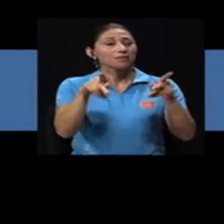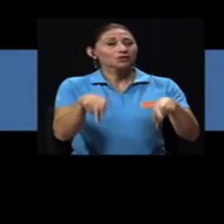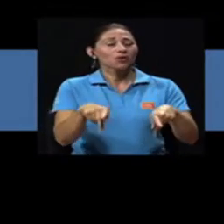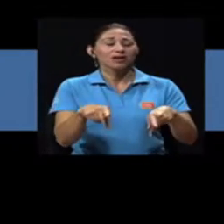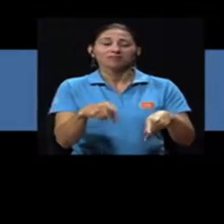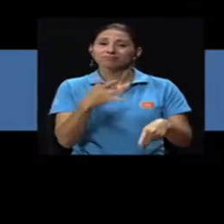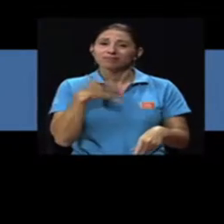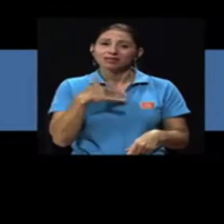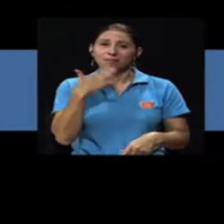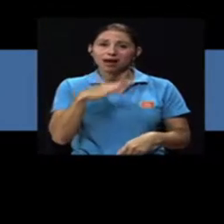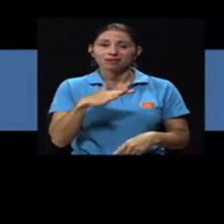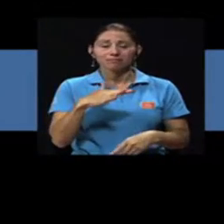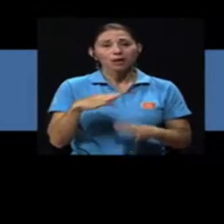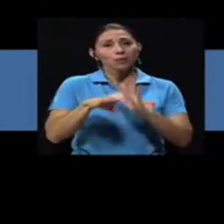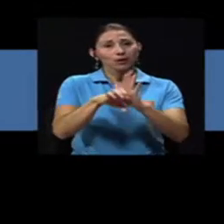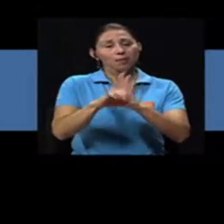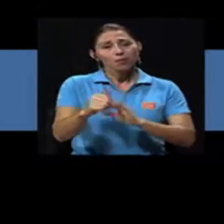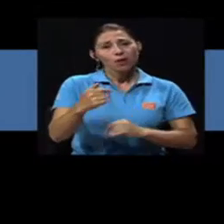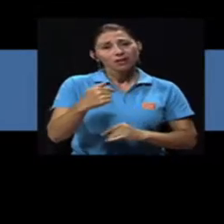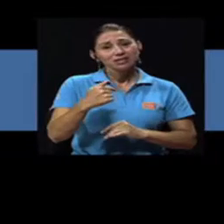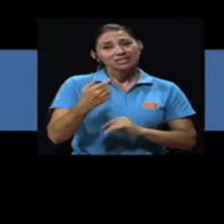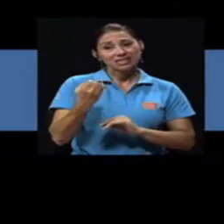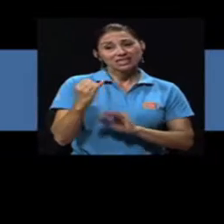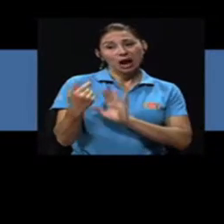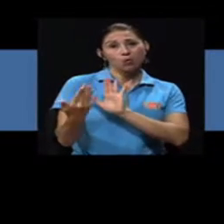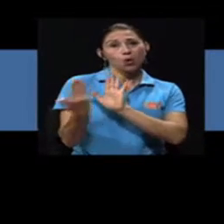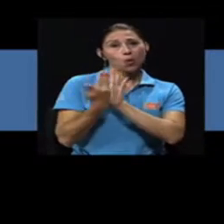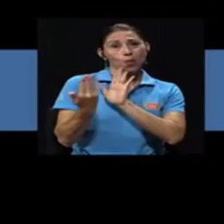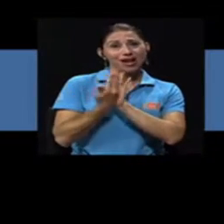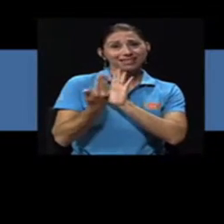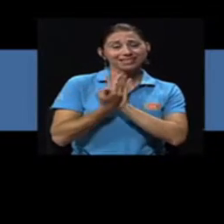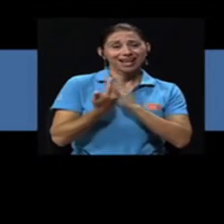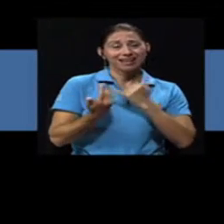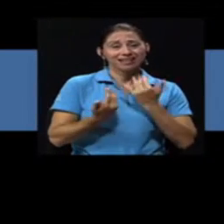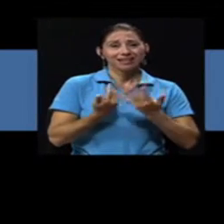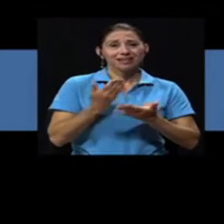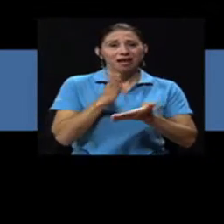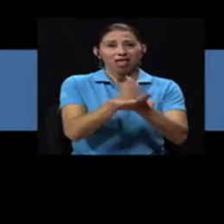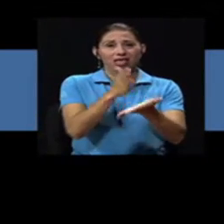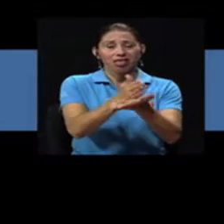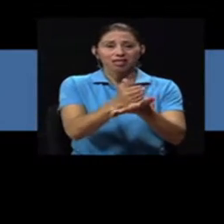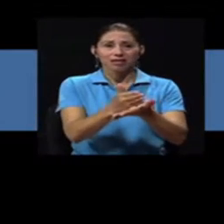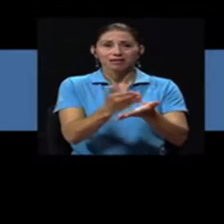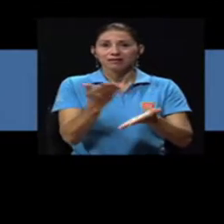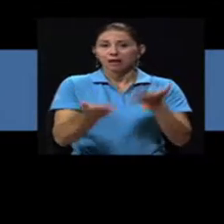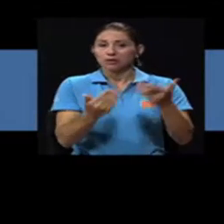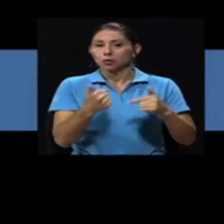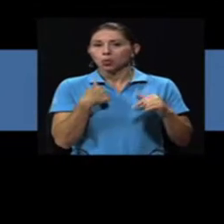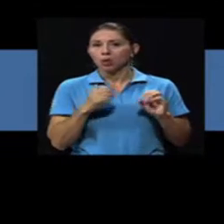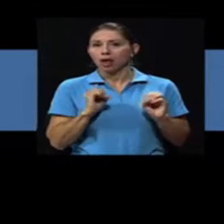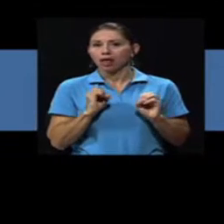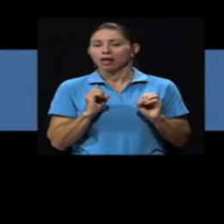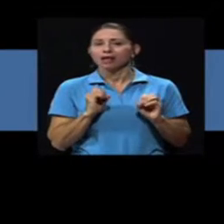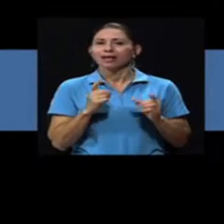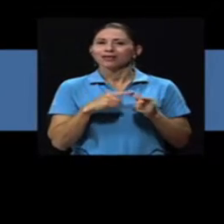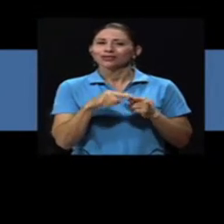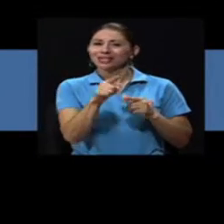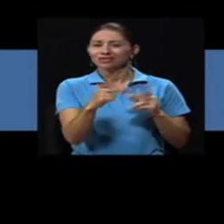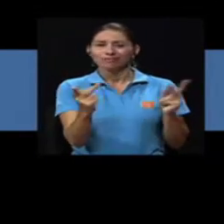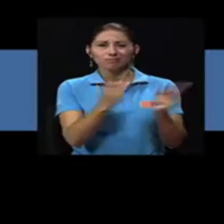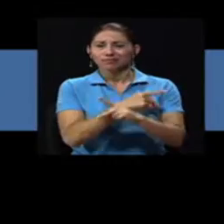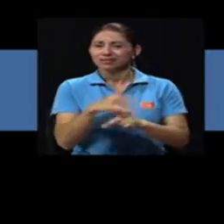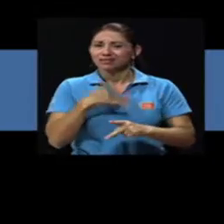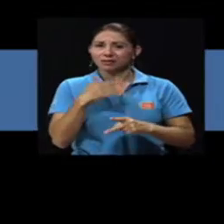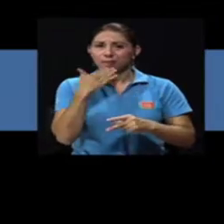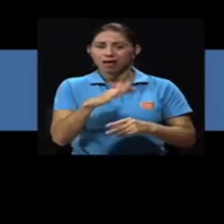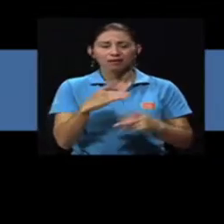si a uno lo molestan con cualquier cosa y digamos uno no padece de eso, para ellos debe ser peor y más digamos que ya para ellos